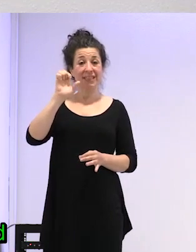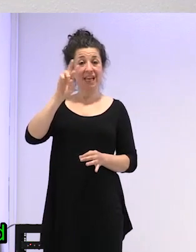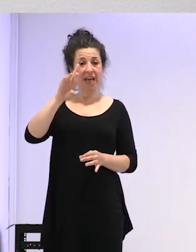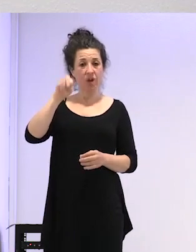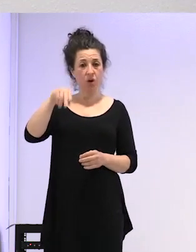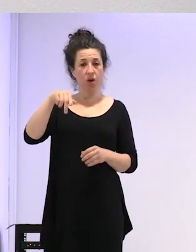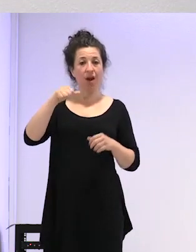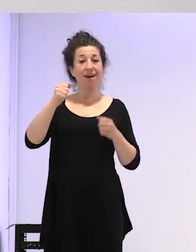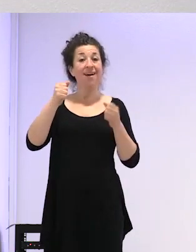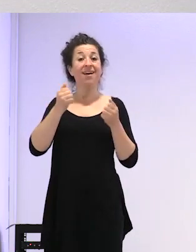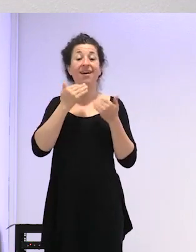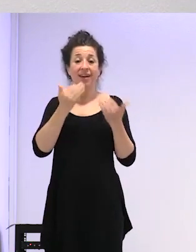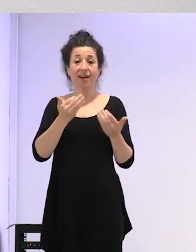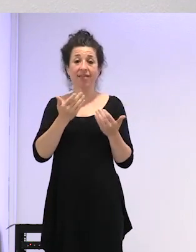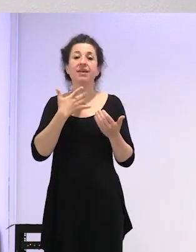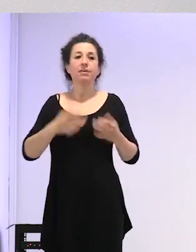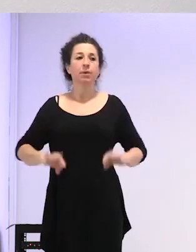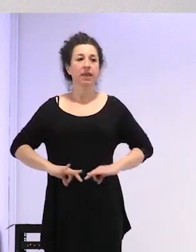desarrolle